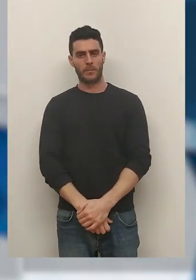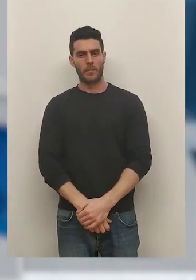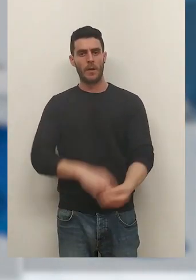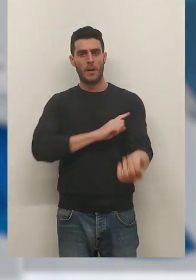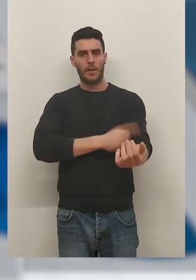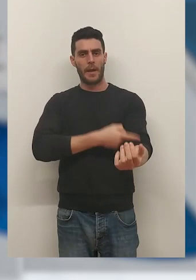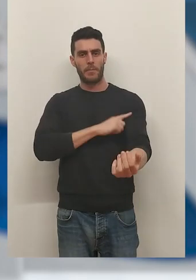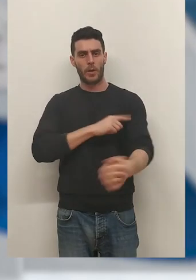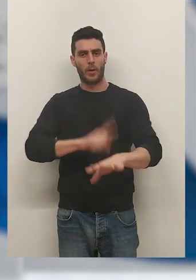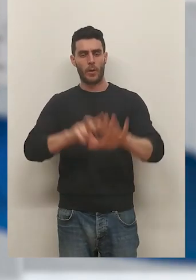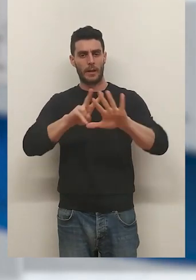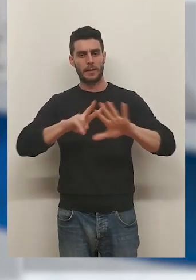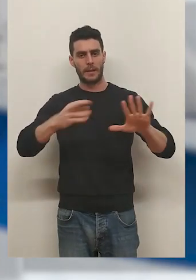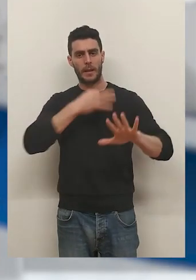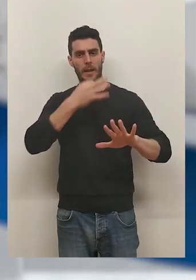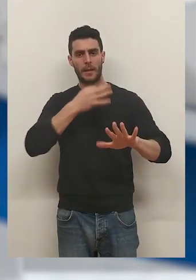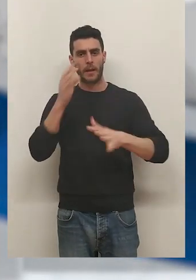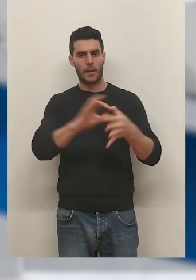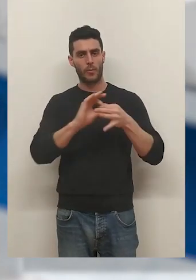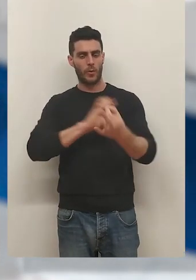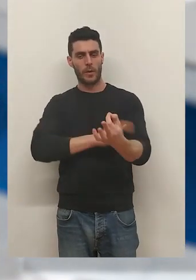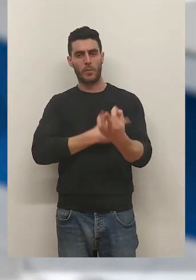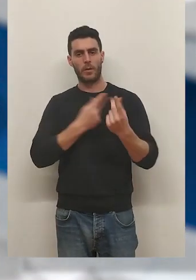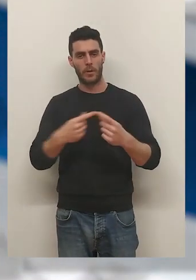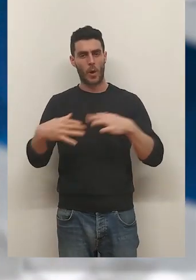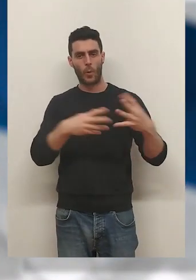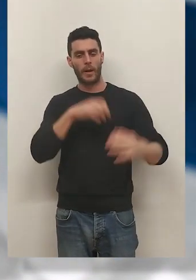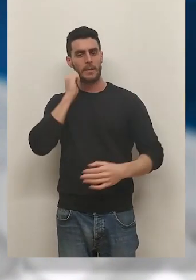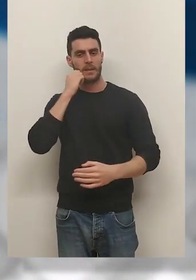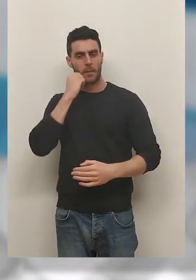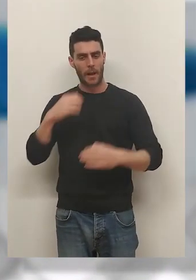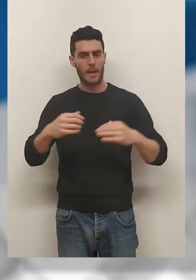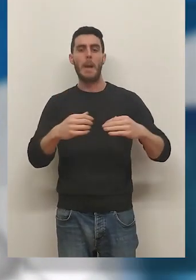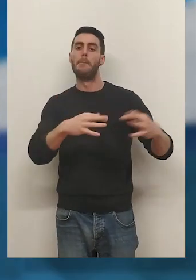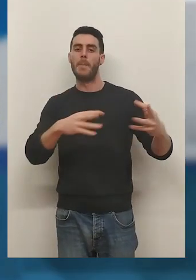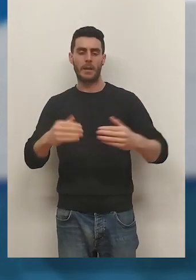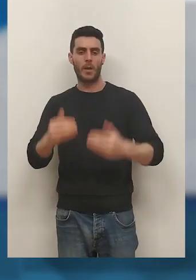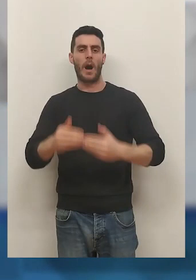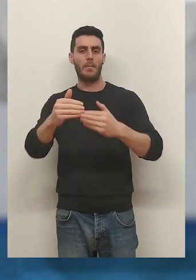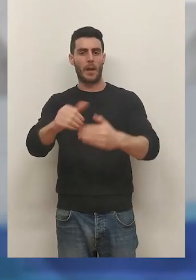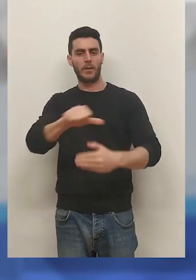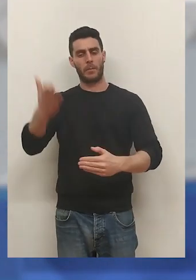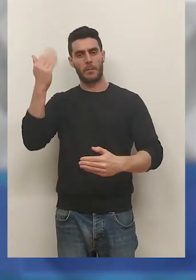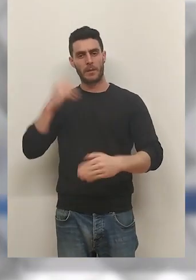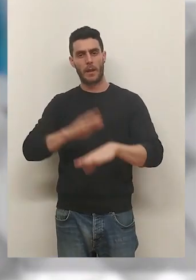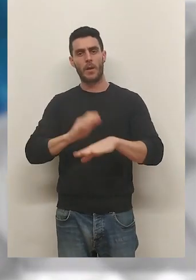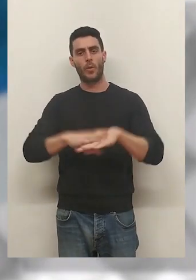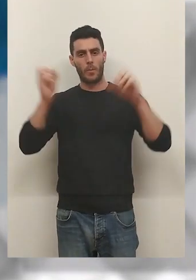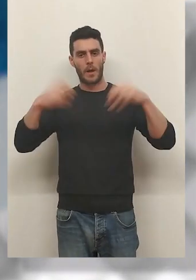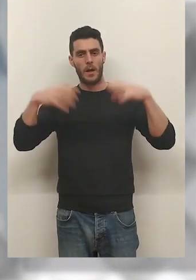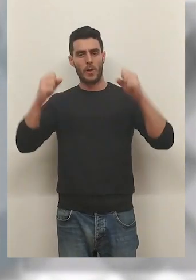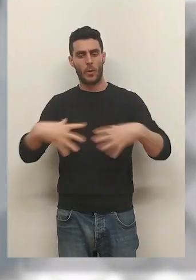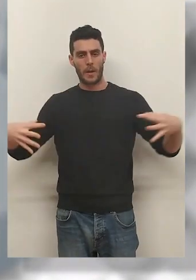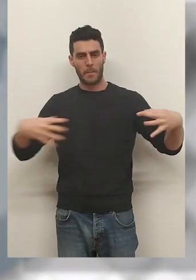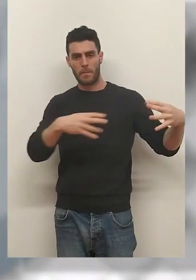Y en deportes, a las 7 de esta tarde, la Unión Deportiva Logroñes juega en Sabadell el partido que quedó aplazado hace unas semanas por la lluvia.